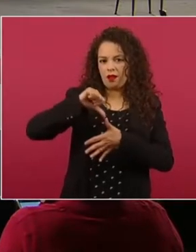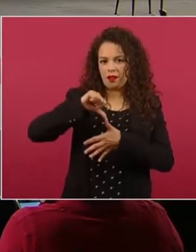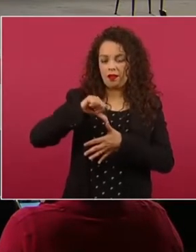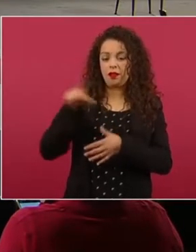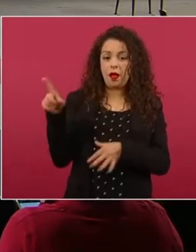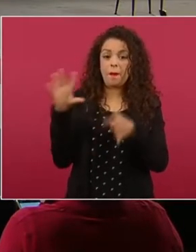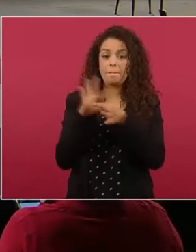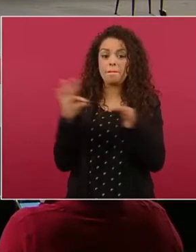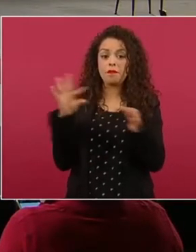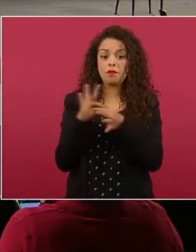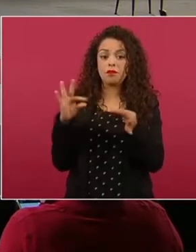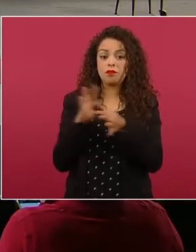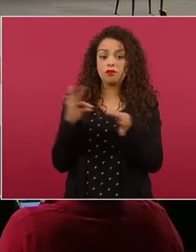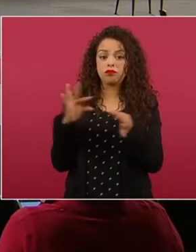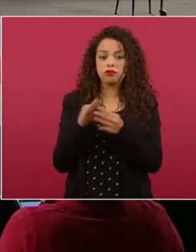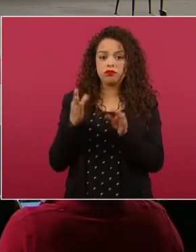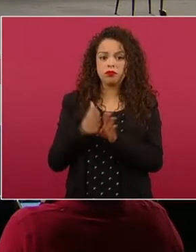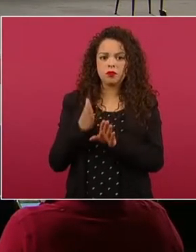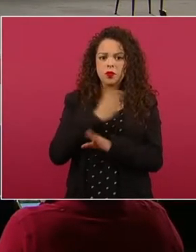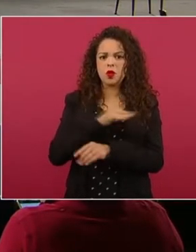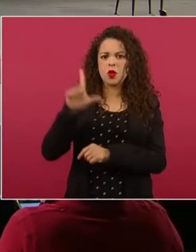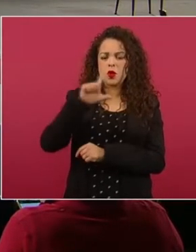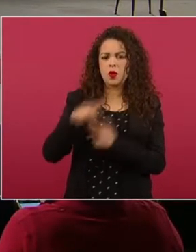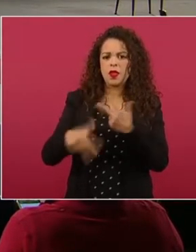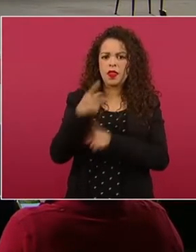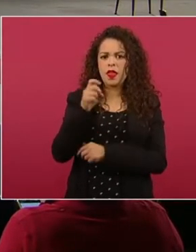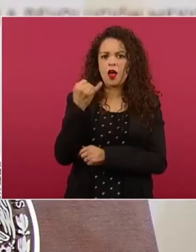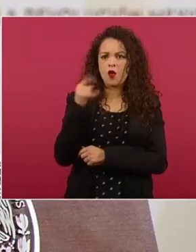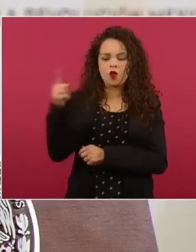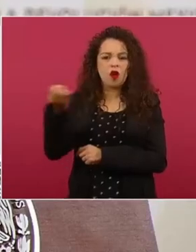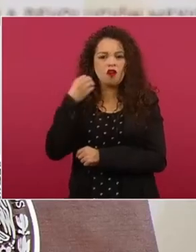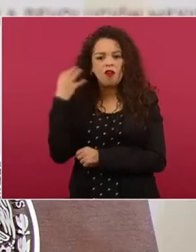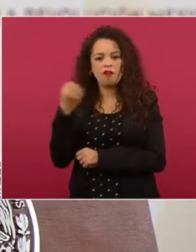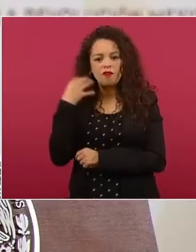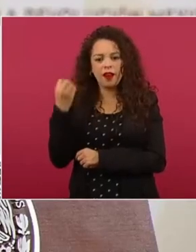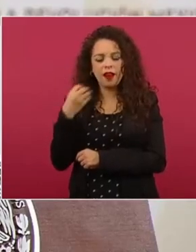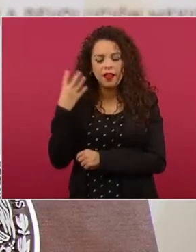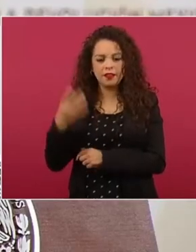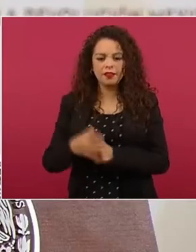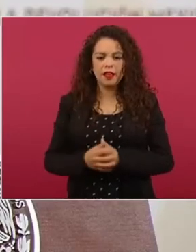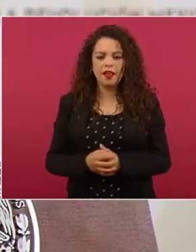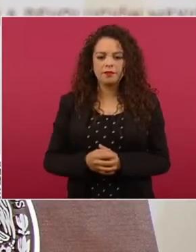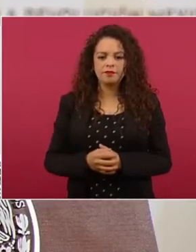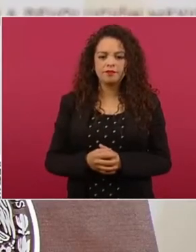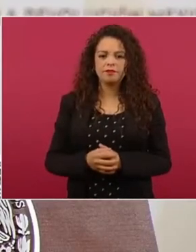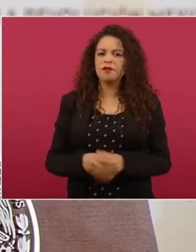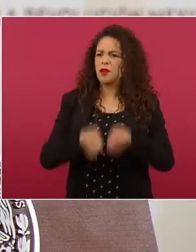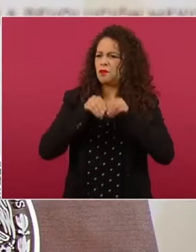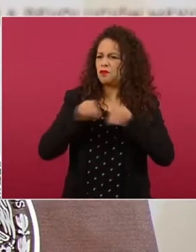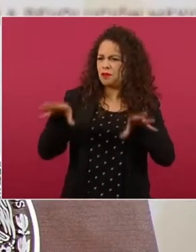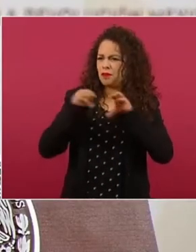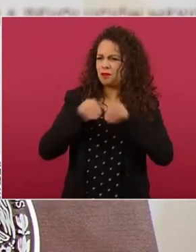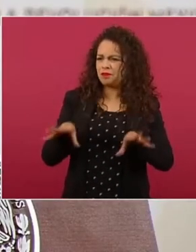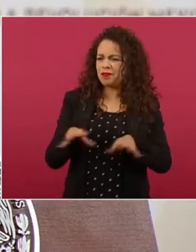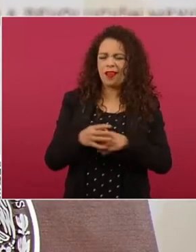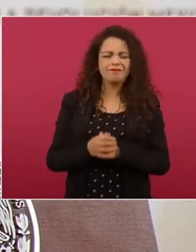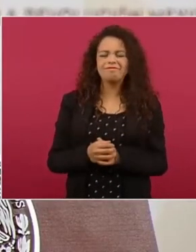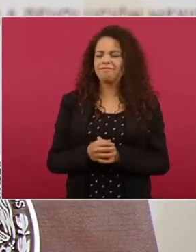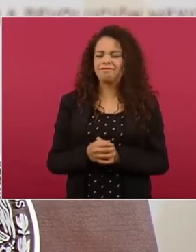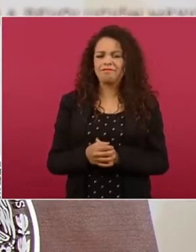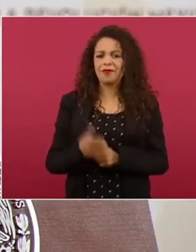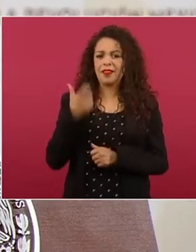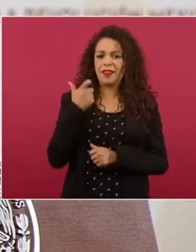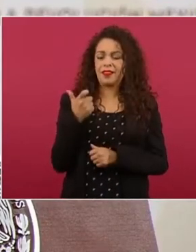conferencia de prensa el pasado lunes 13 de junio que contrario a lo que se ha dicho, este subsidio a las